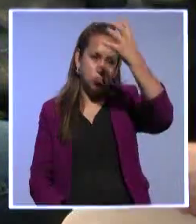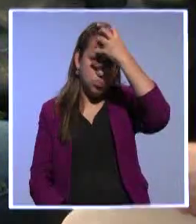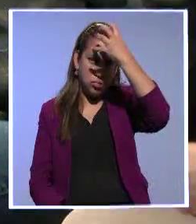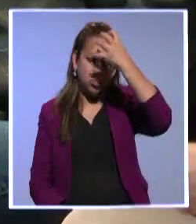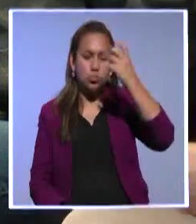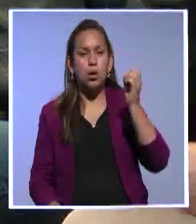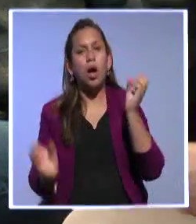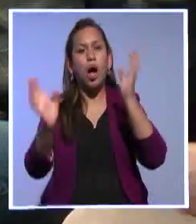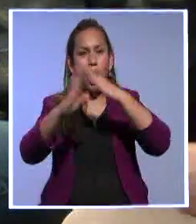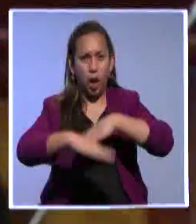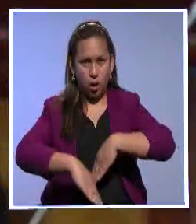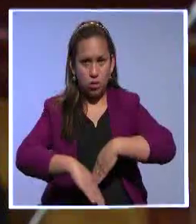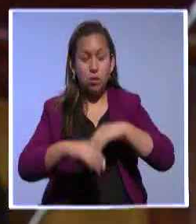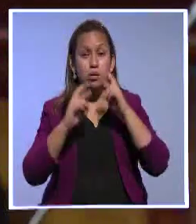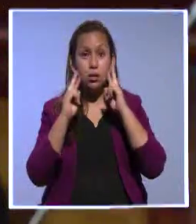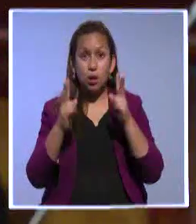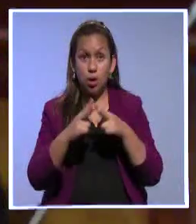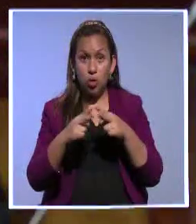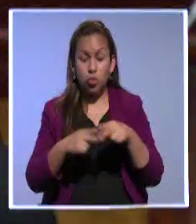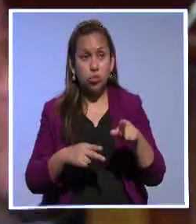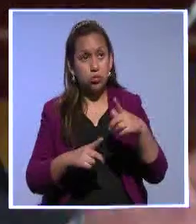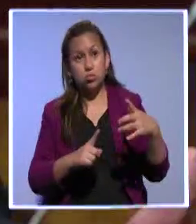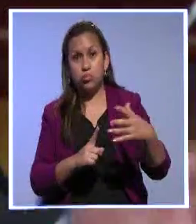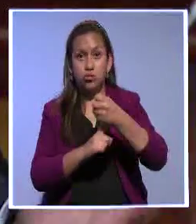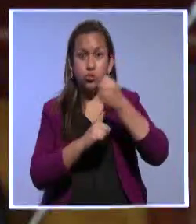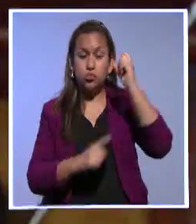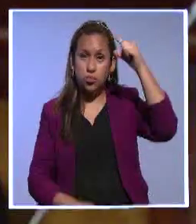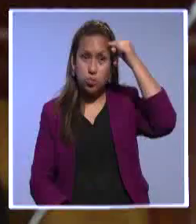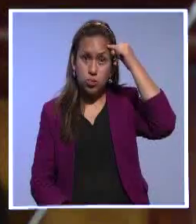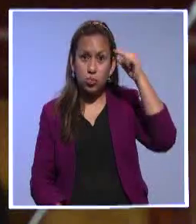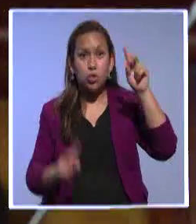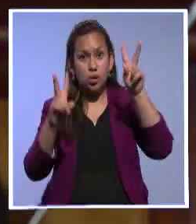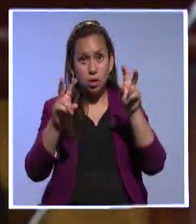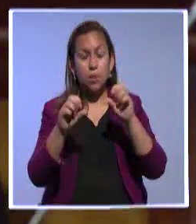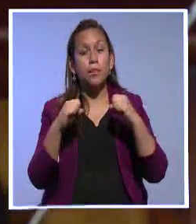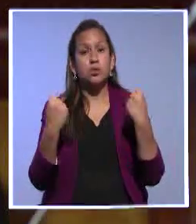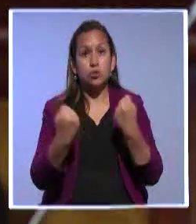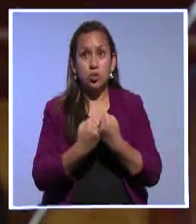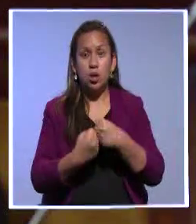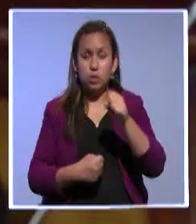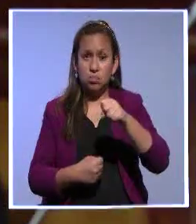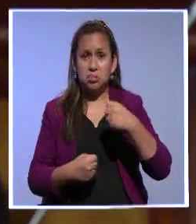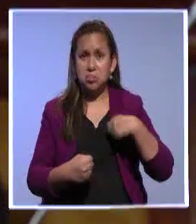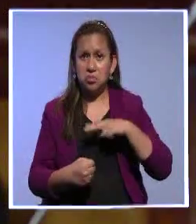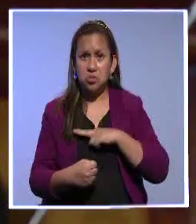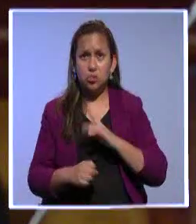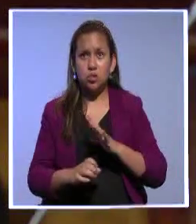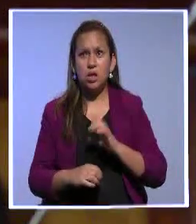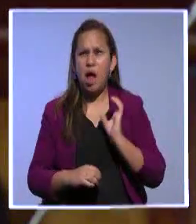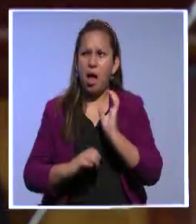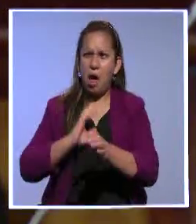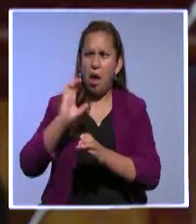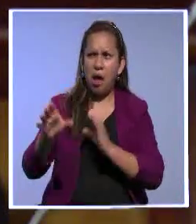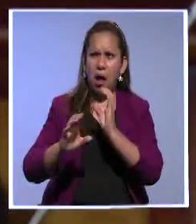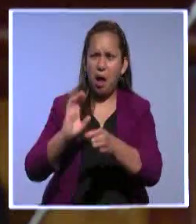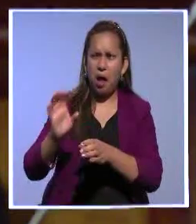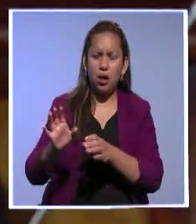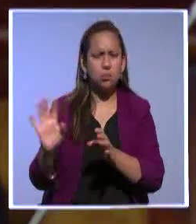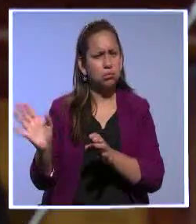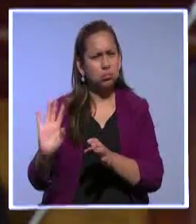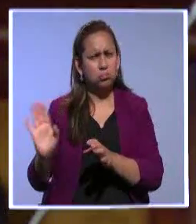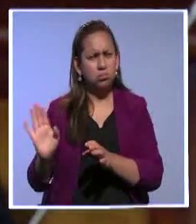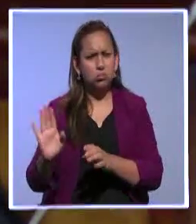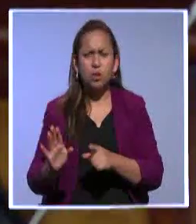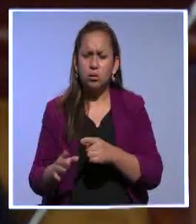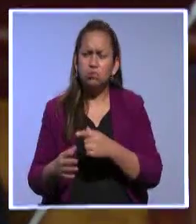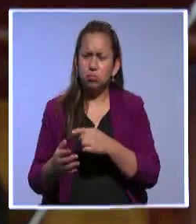gratuita y reconozco los logros del gobierno en determinados temas sociales que a todos nos interesan. Nadie está cuestionando eso, ni nadie está